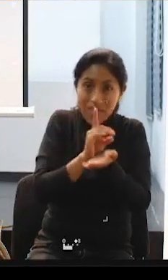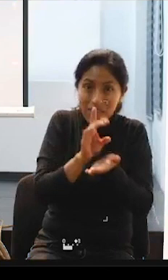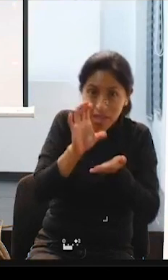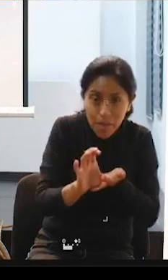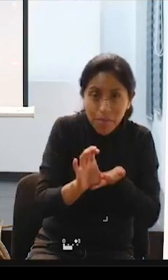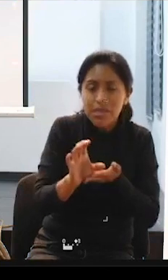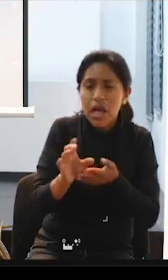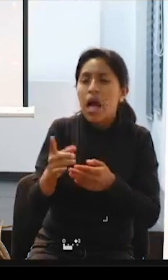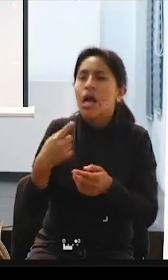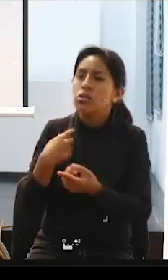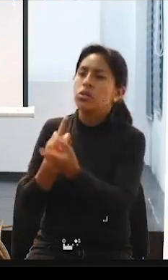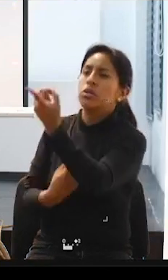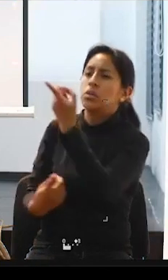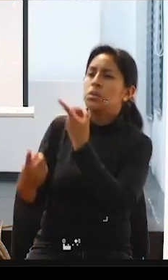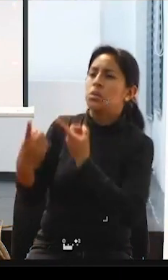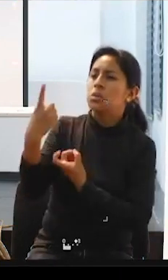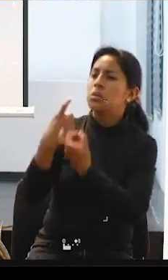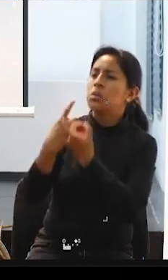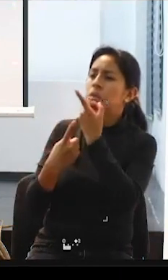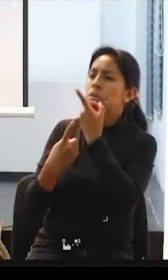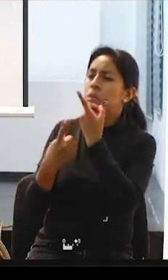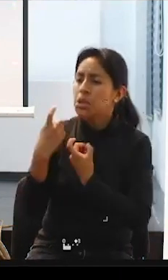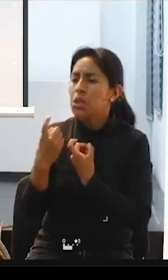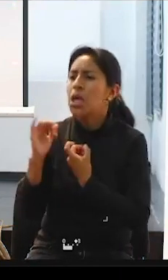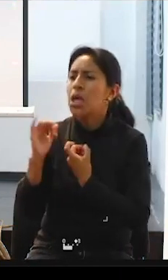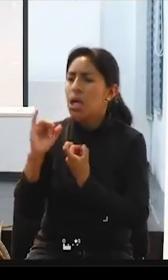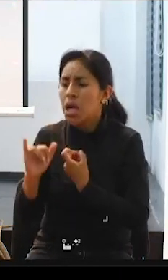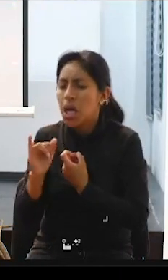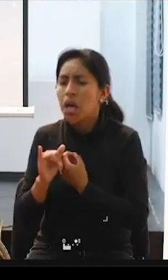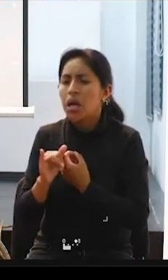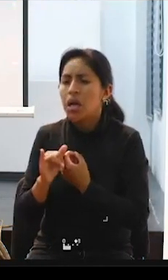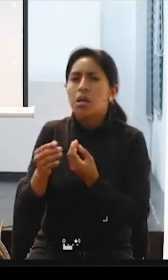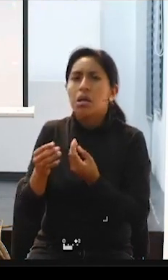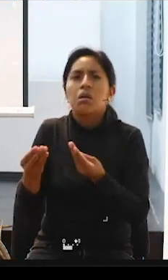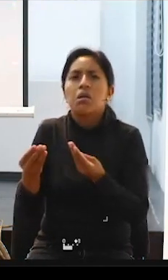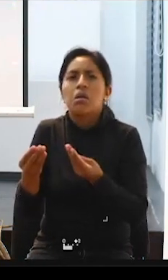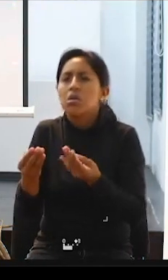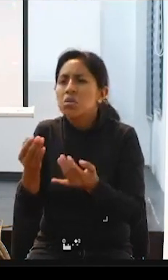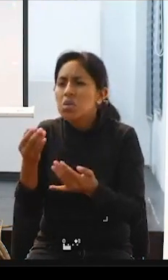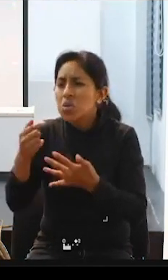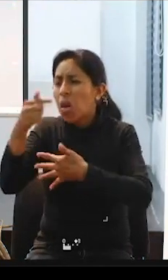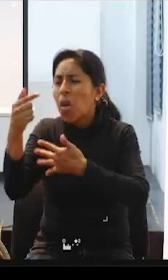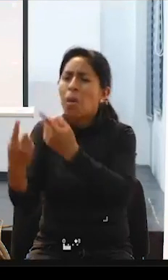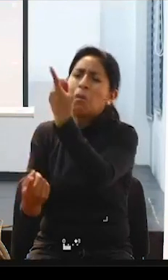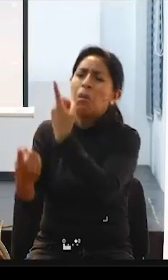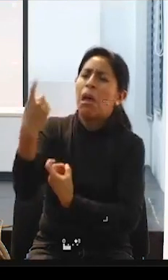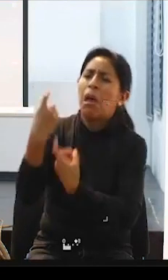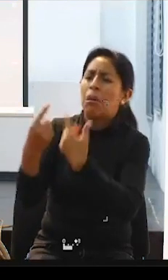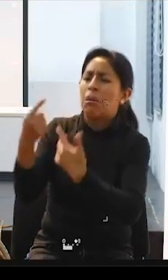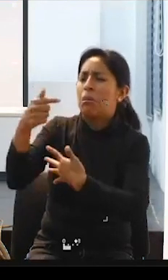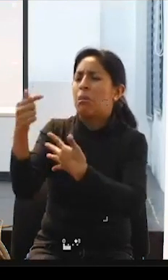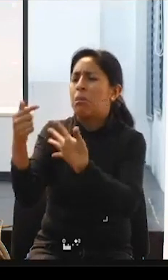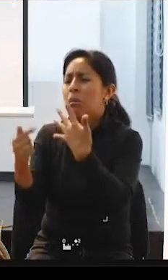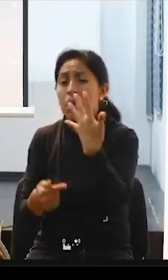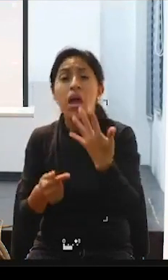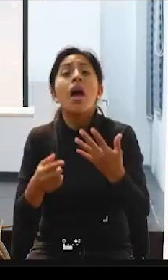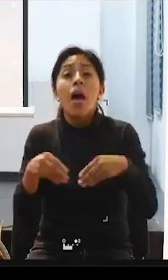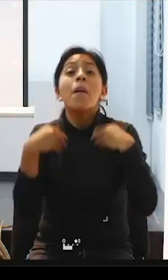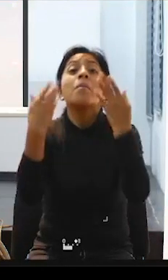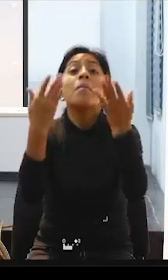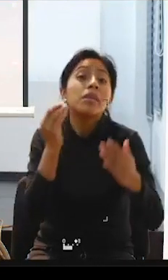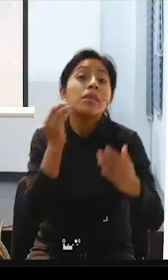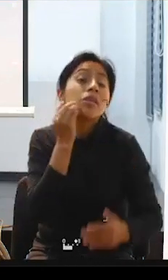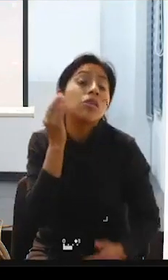preguntas y cuando te ofrecían lo que había, lo último que te ofrecían era la asistencia personal. Te ofrecían la residencia,